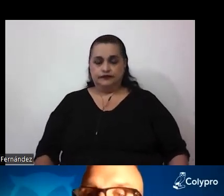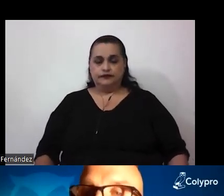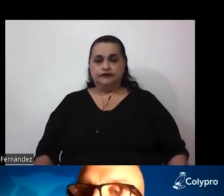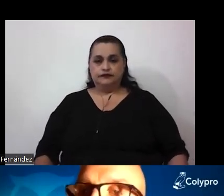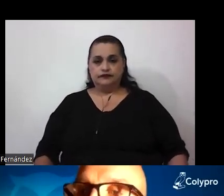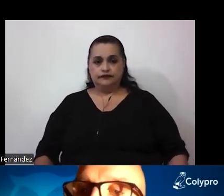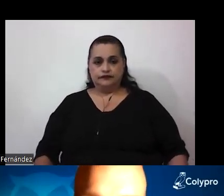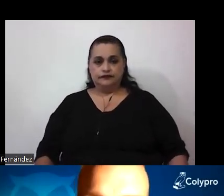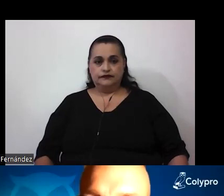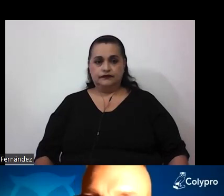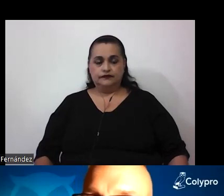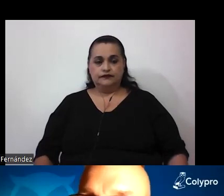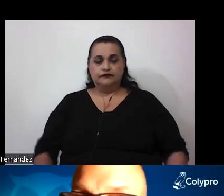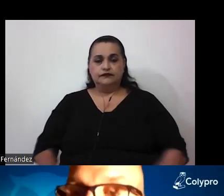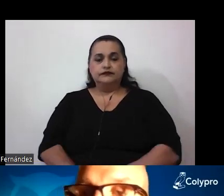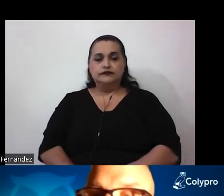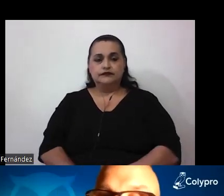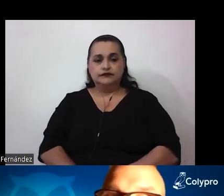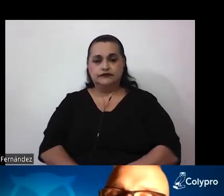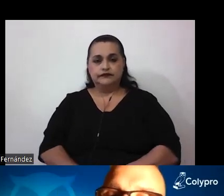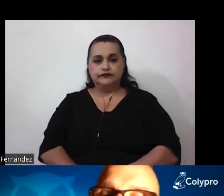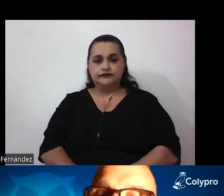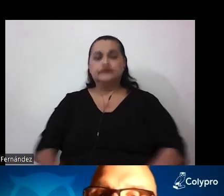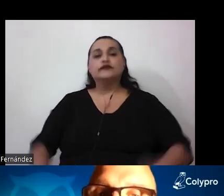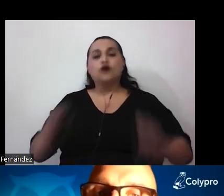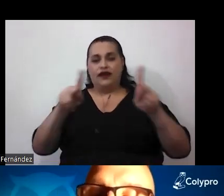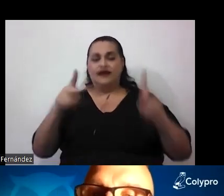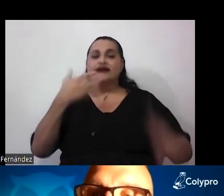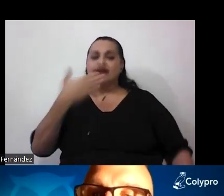Perfectamente. Ok, gracias. Bueno,